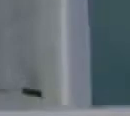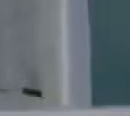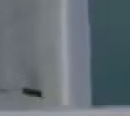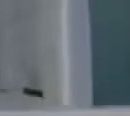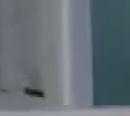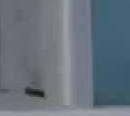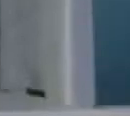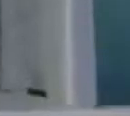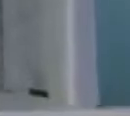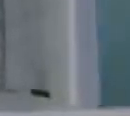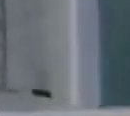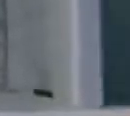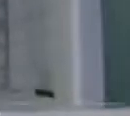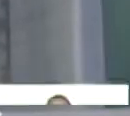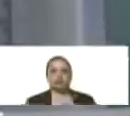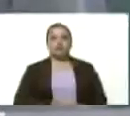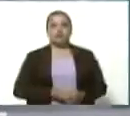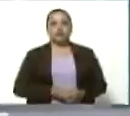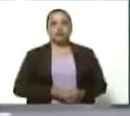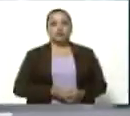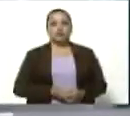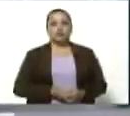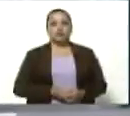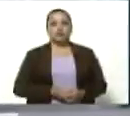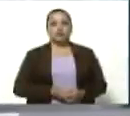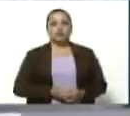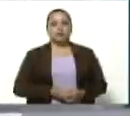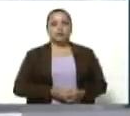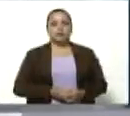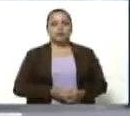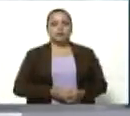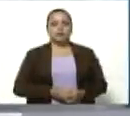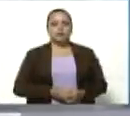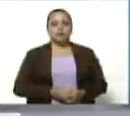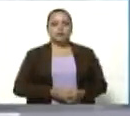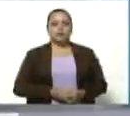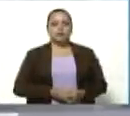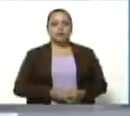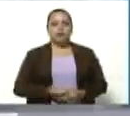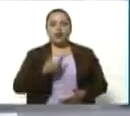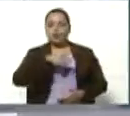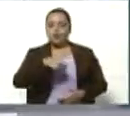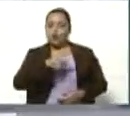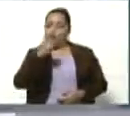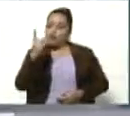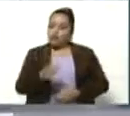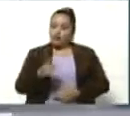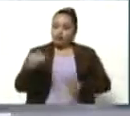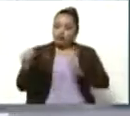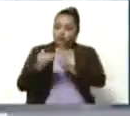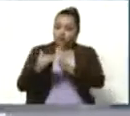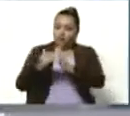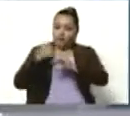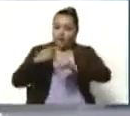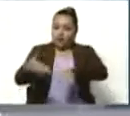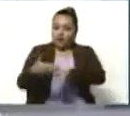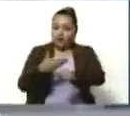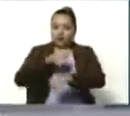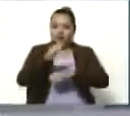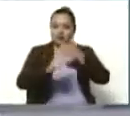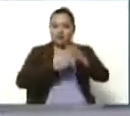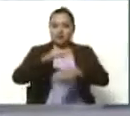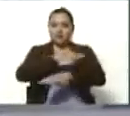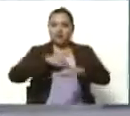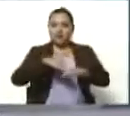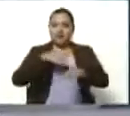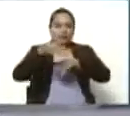de este poema con estos dos grandes poetas de nuestra Venezuela. Nosotros tenemos que despedir, pero antes, rapidito, viceministra, hablando de